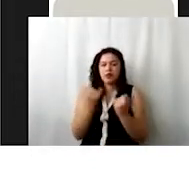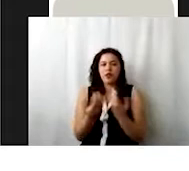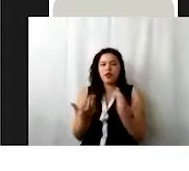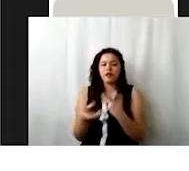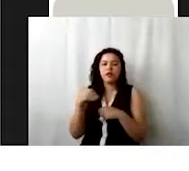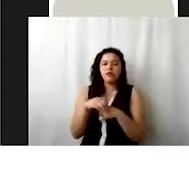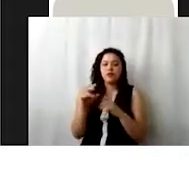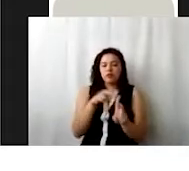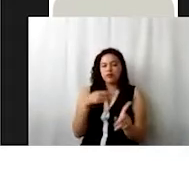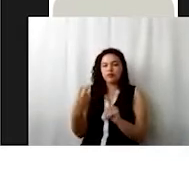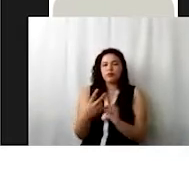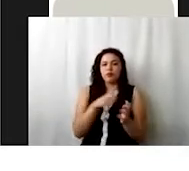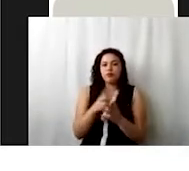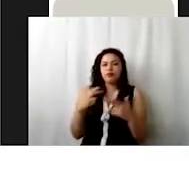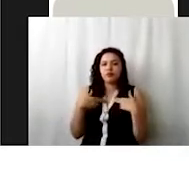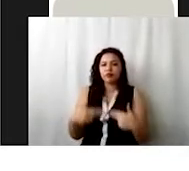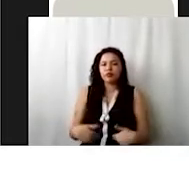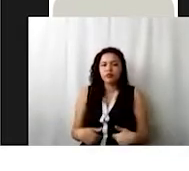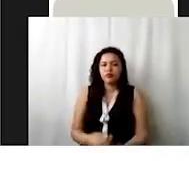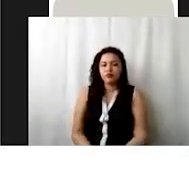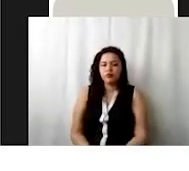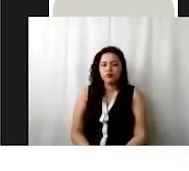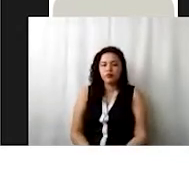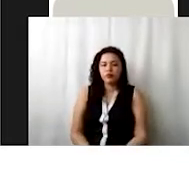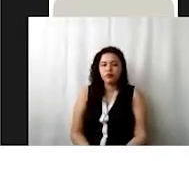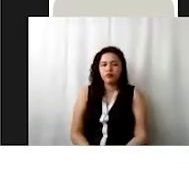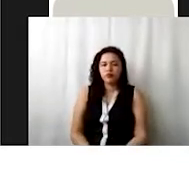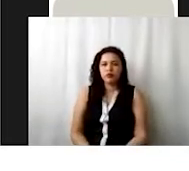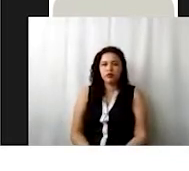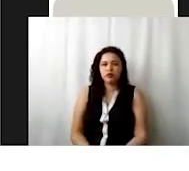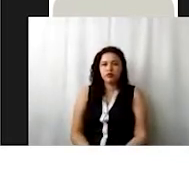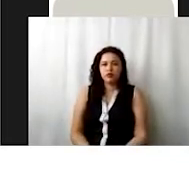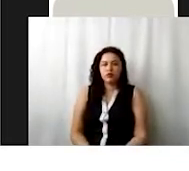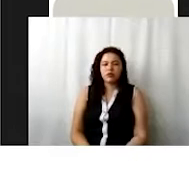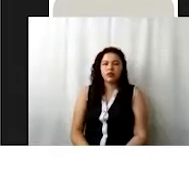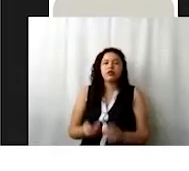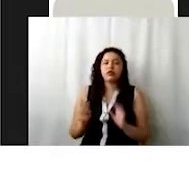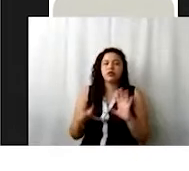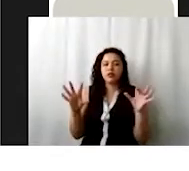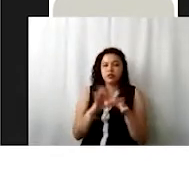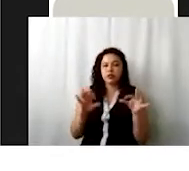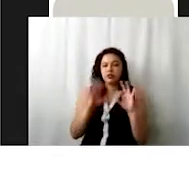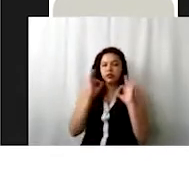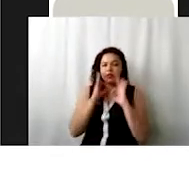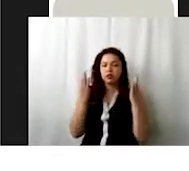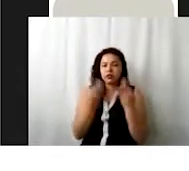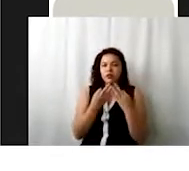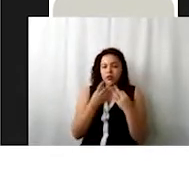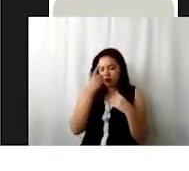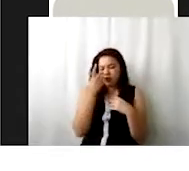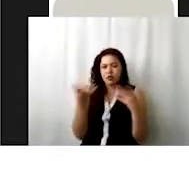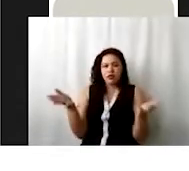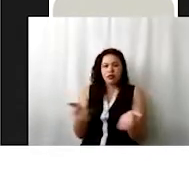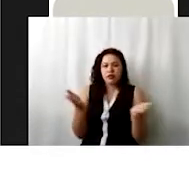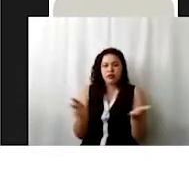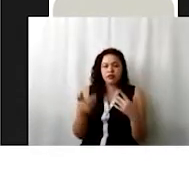perspectiva de los derechos humanos. Es ahí donde se escribe, se puede describir la forma en la que se va a contribuir para